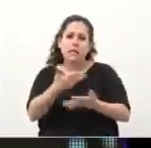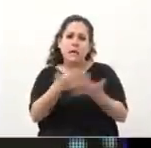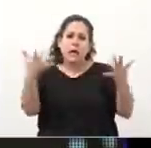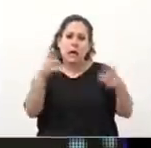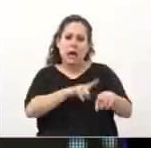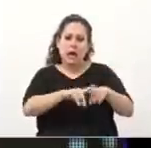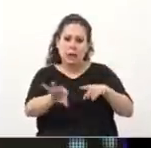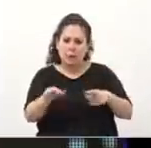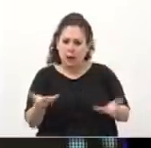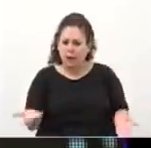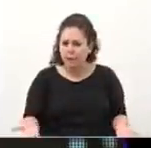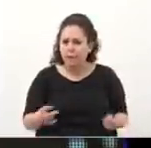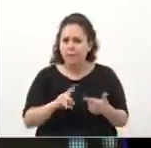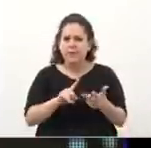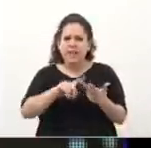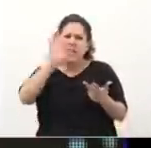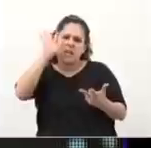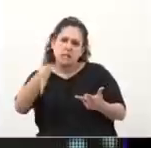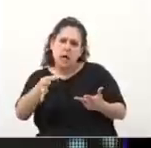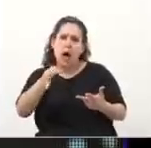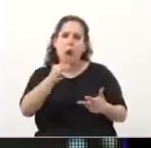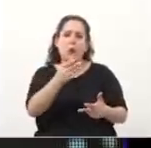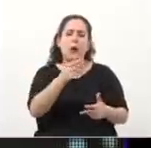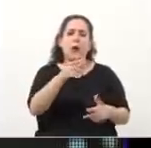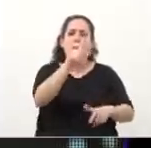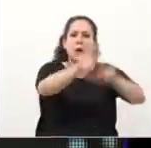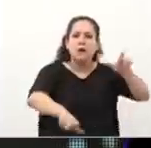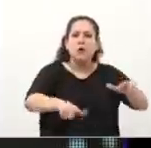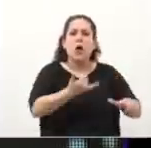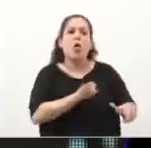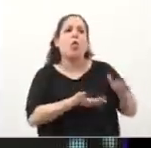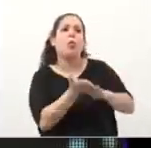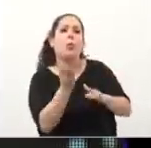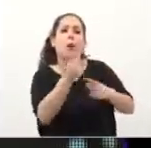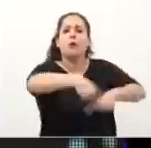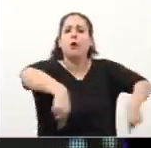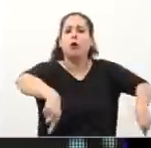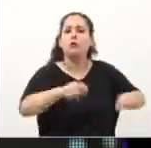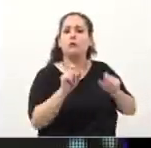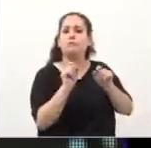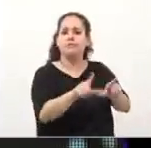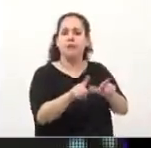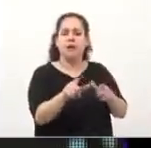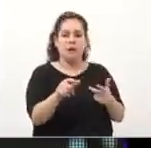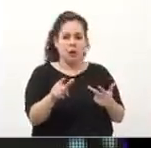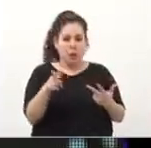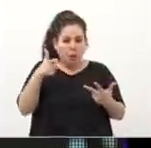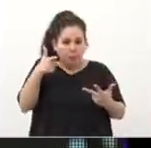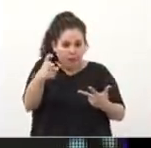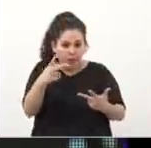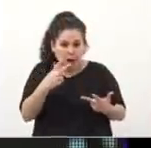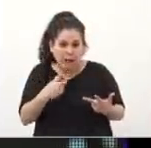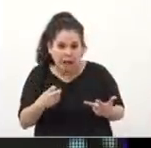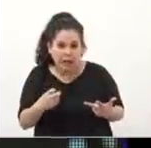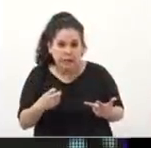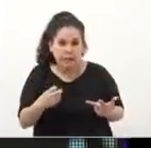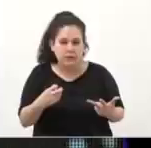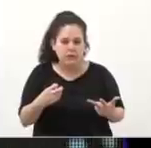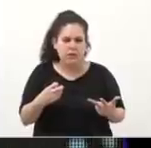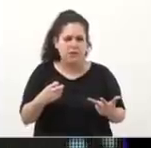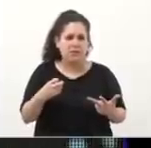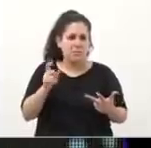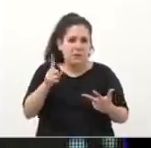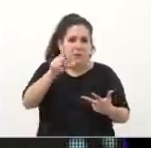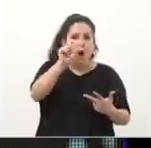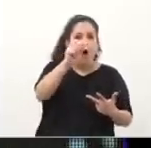que sabe los movimientos de los ciudadanos. Somos los únicos que hemos rechazado las pistolas Taser. No dicho solamente por el frente de izquierda, por la ONU,